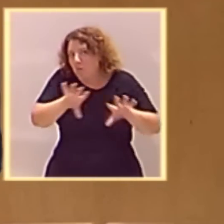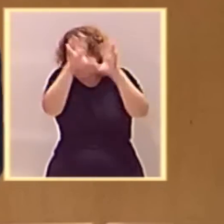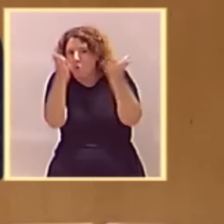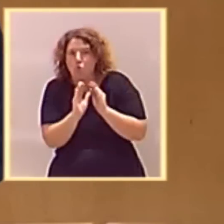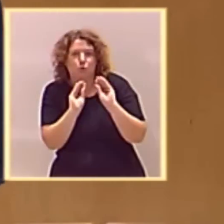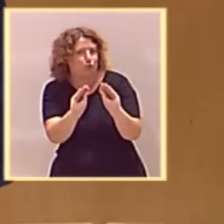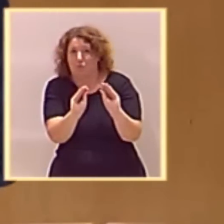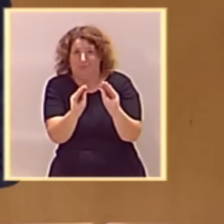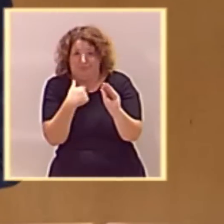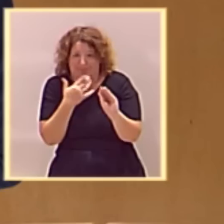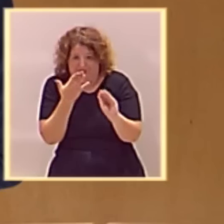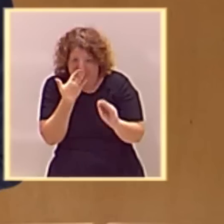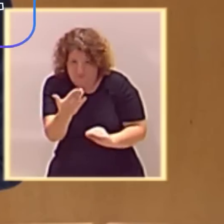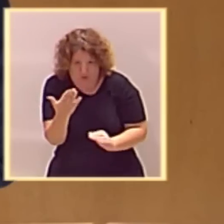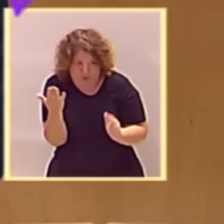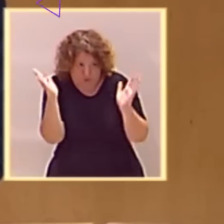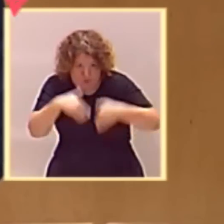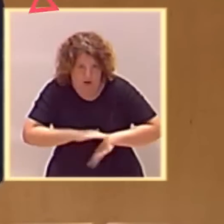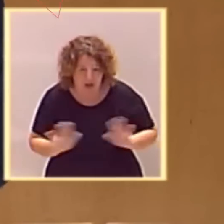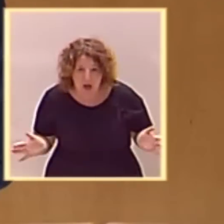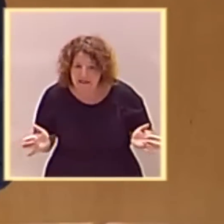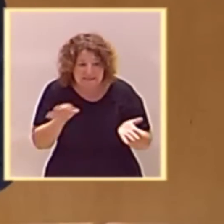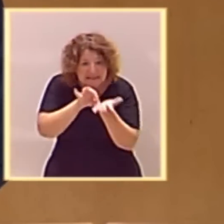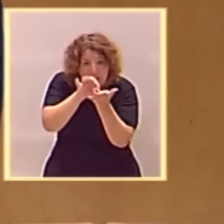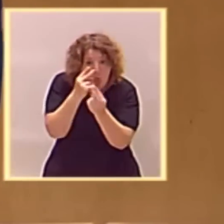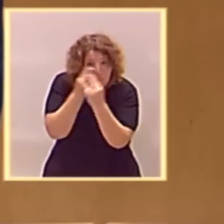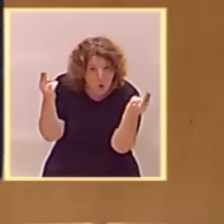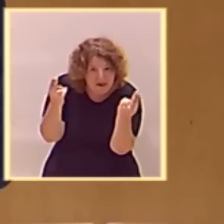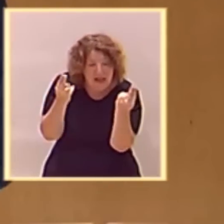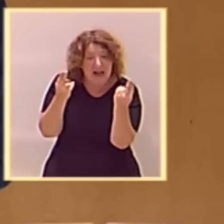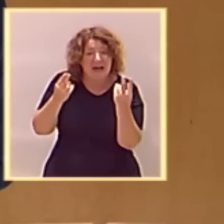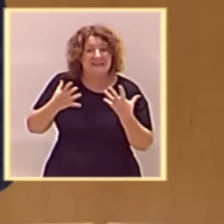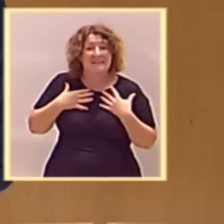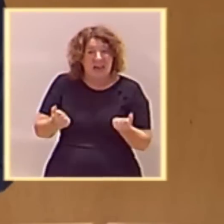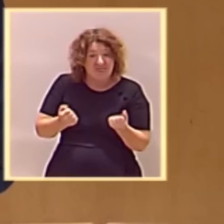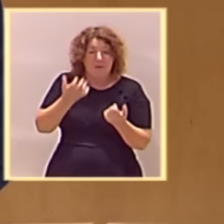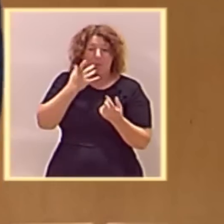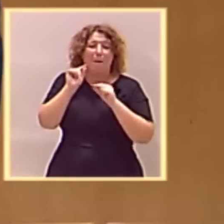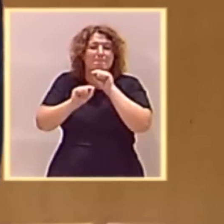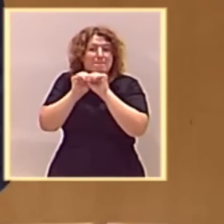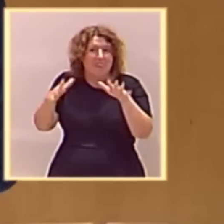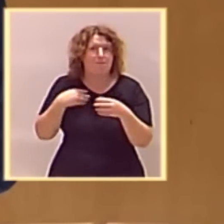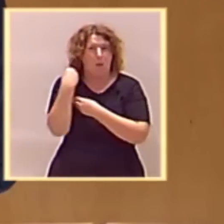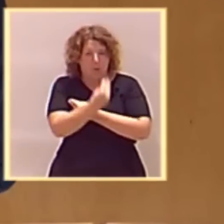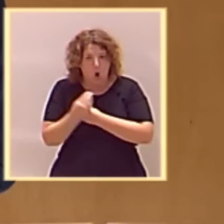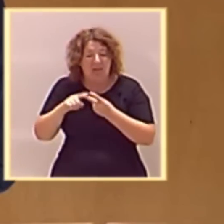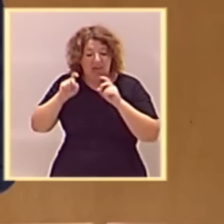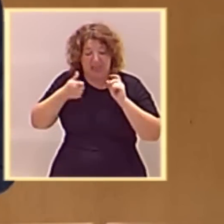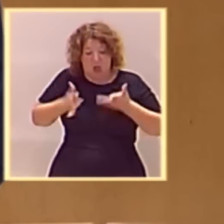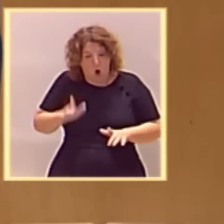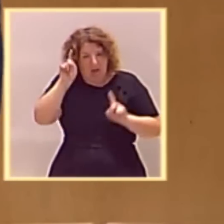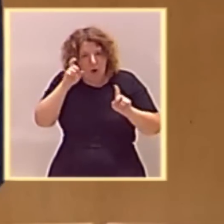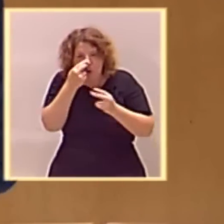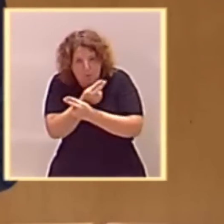no existe. Que los servicios públicos, la sanidad que nos protege ante las pandemias, la educación pública de nuestros hijos,